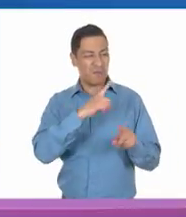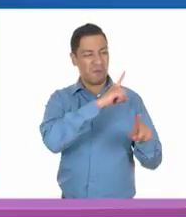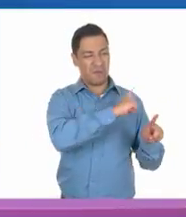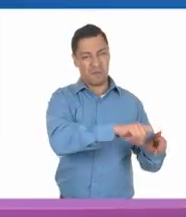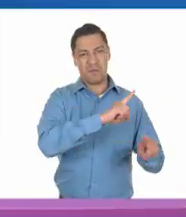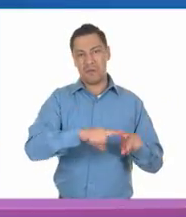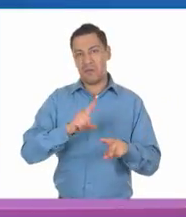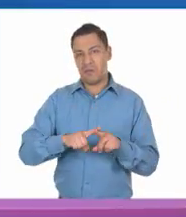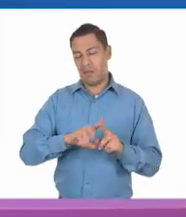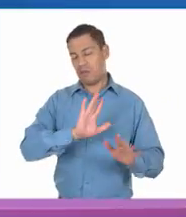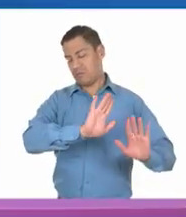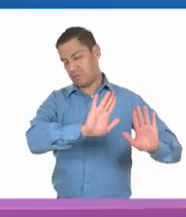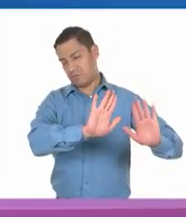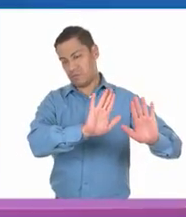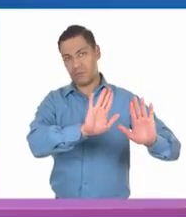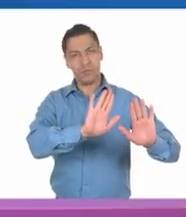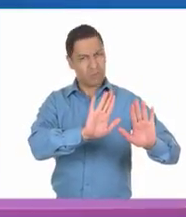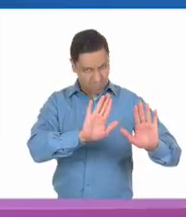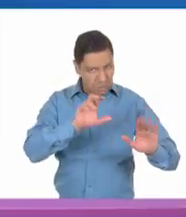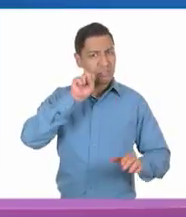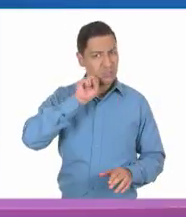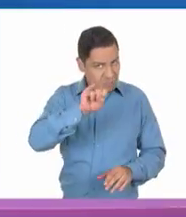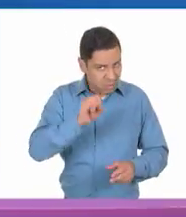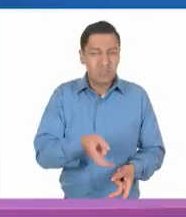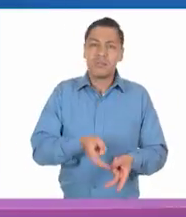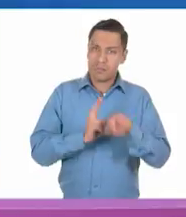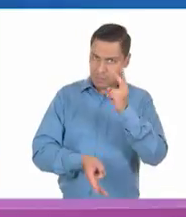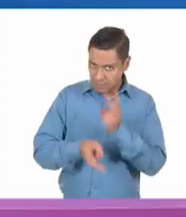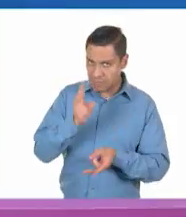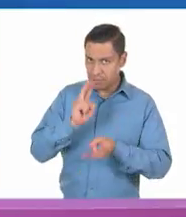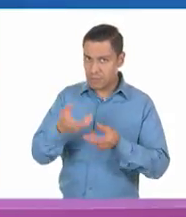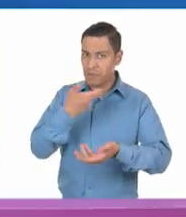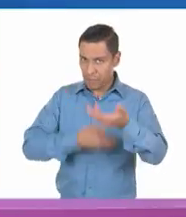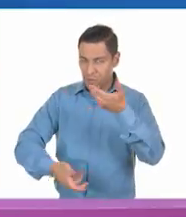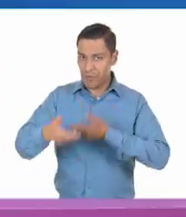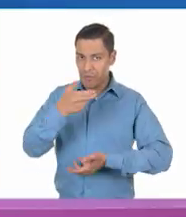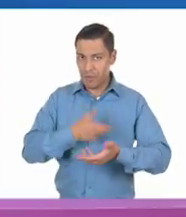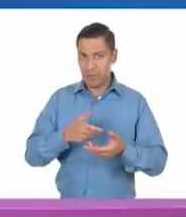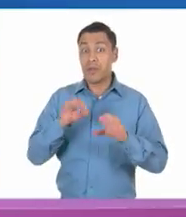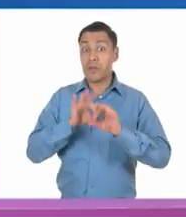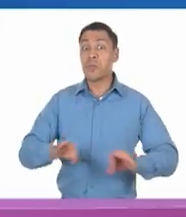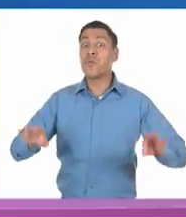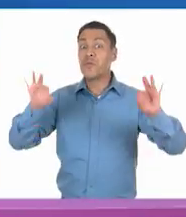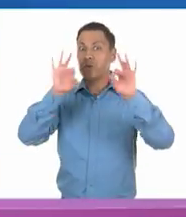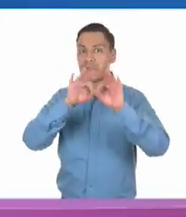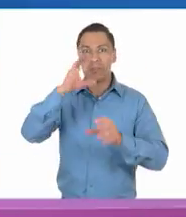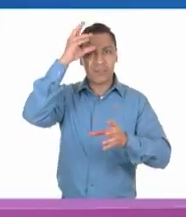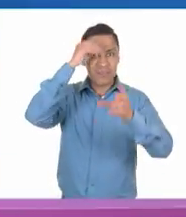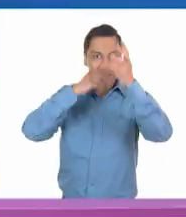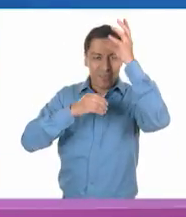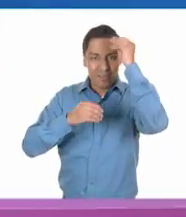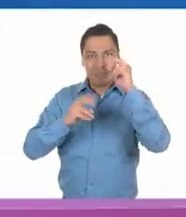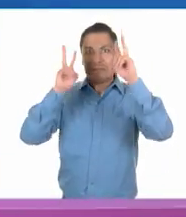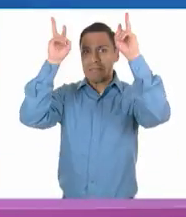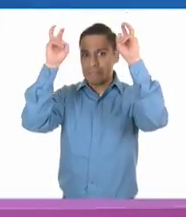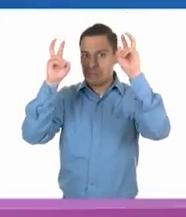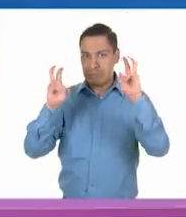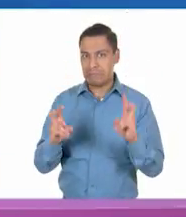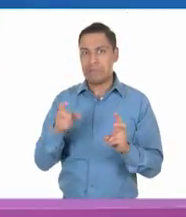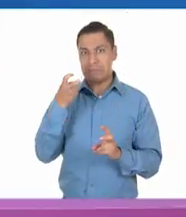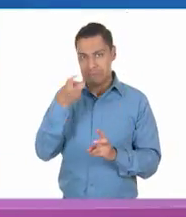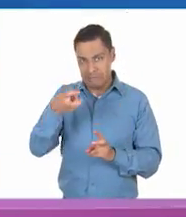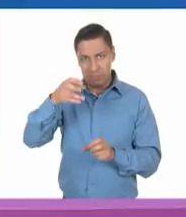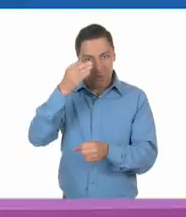¡Cierto, cierto, cierto! Y por eso, también, niñas y niños, es muy importante que aprendamos estos temas, ¿verdad?